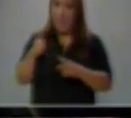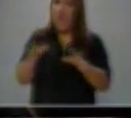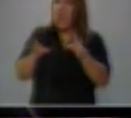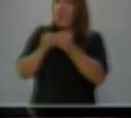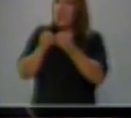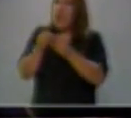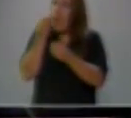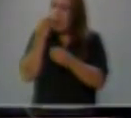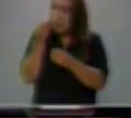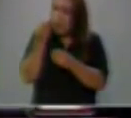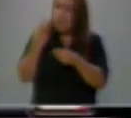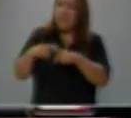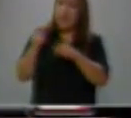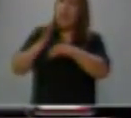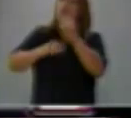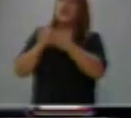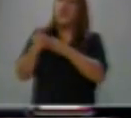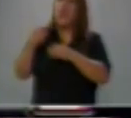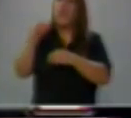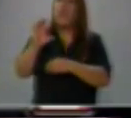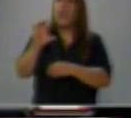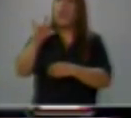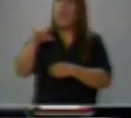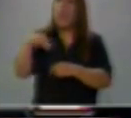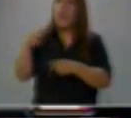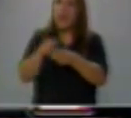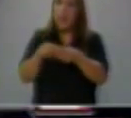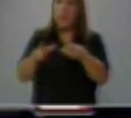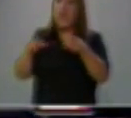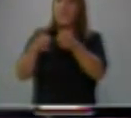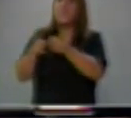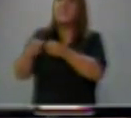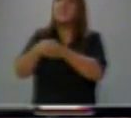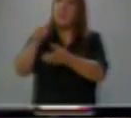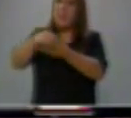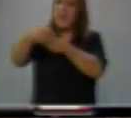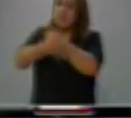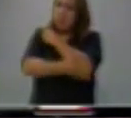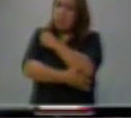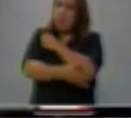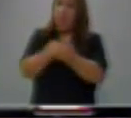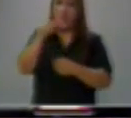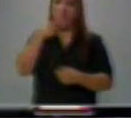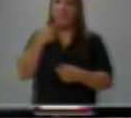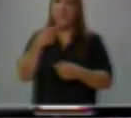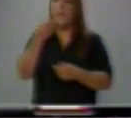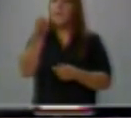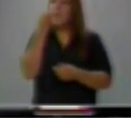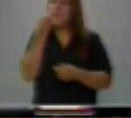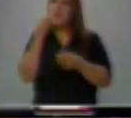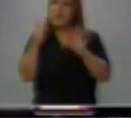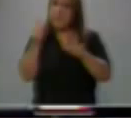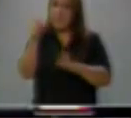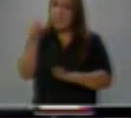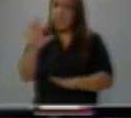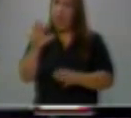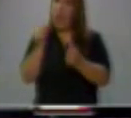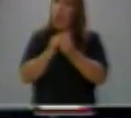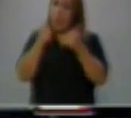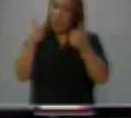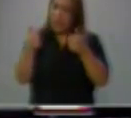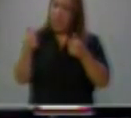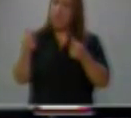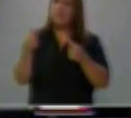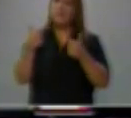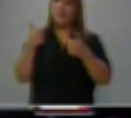en las escuelas y construcción de cunas en los distritos más pobres, propongo un programa Pensión 65 para una justa jubilación a los